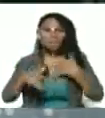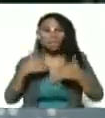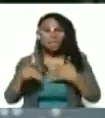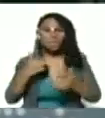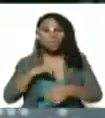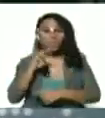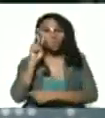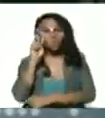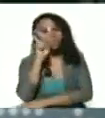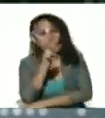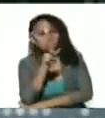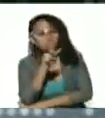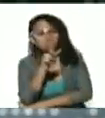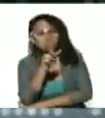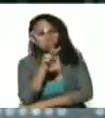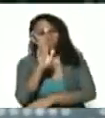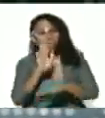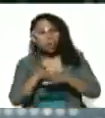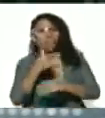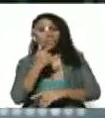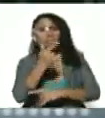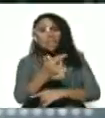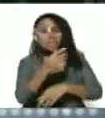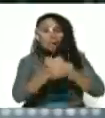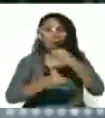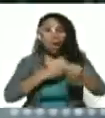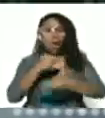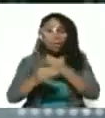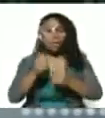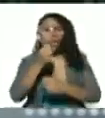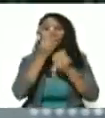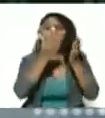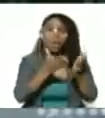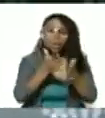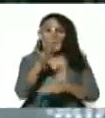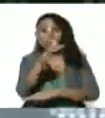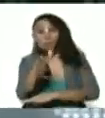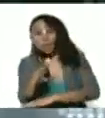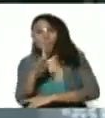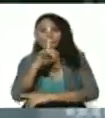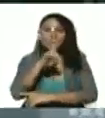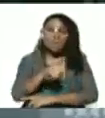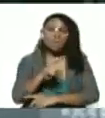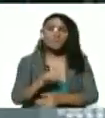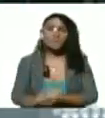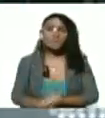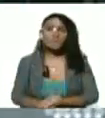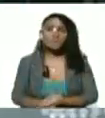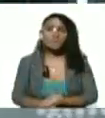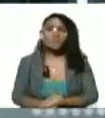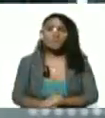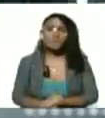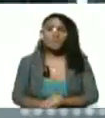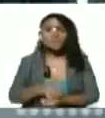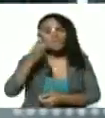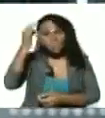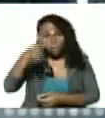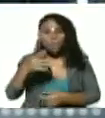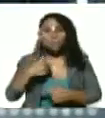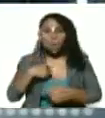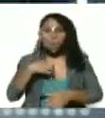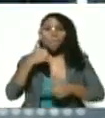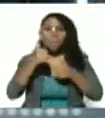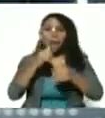somos muy críticos. De lo que se dice, de lo que se hace, de lo bueno, de lo regular, de lo malo. Creo que estuvo bien